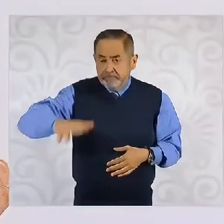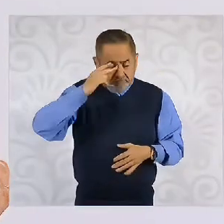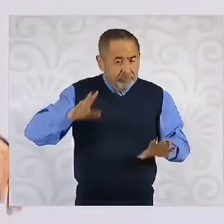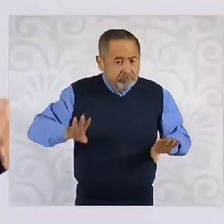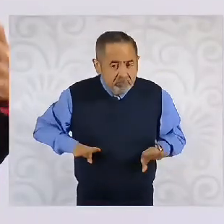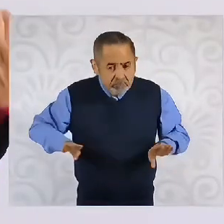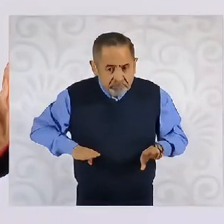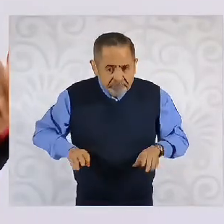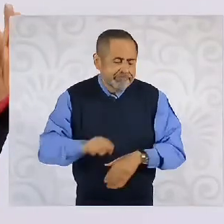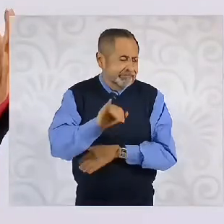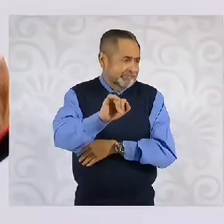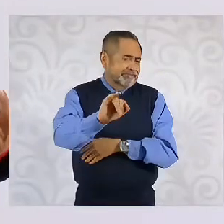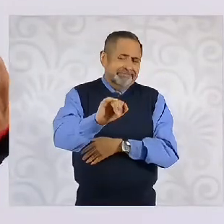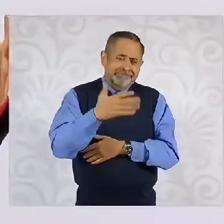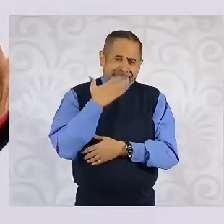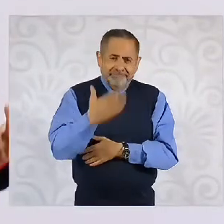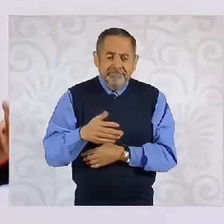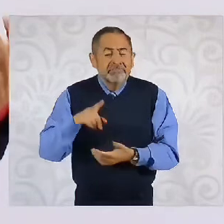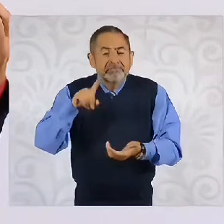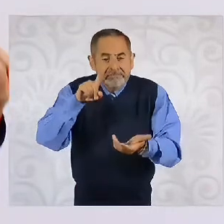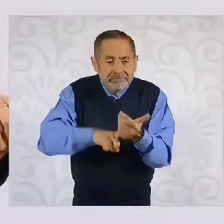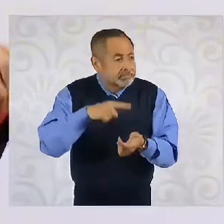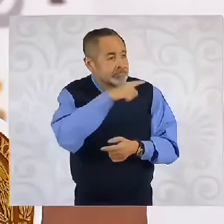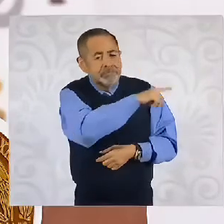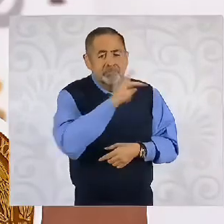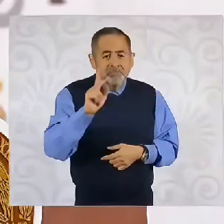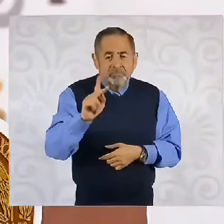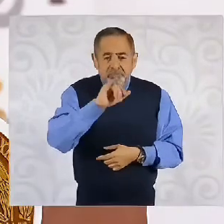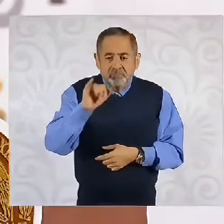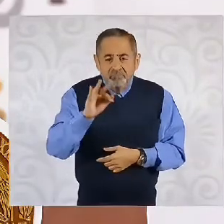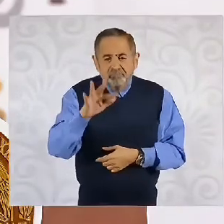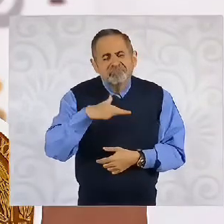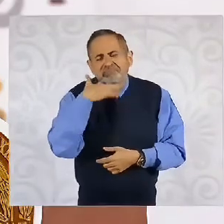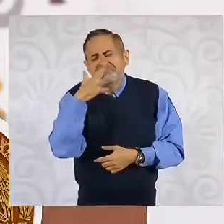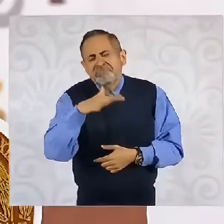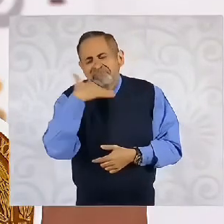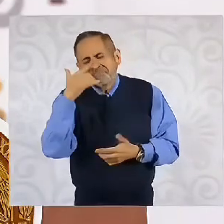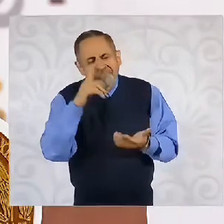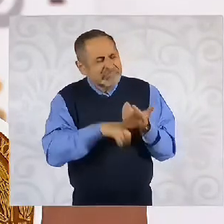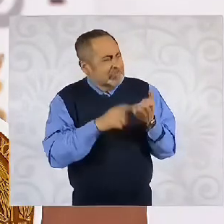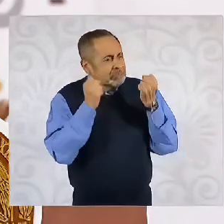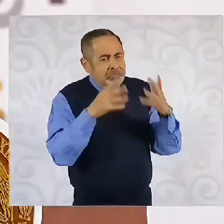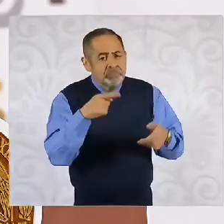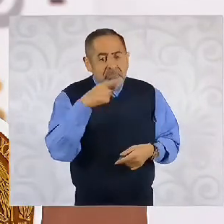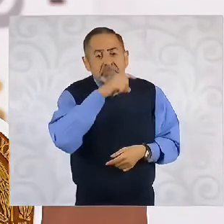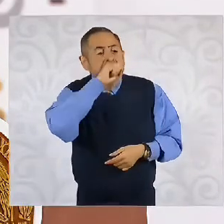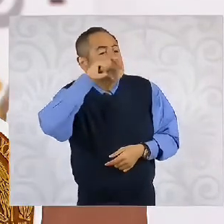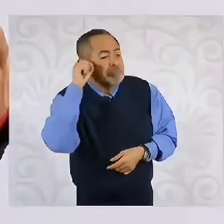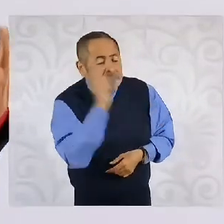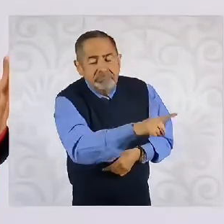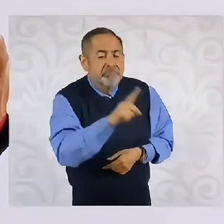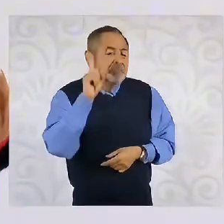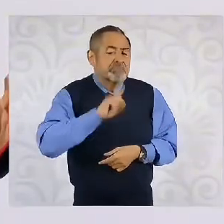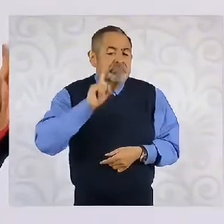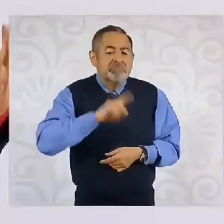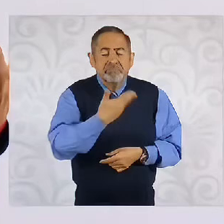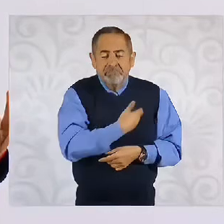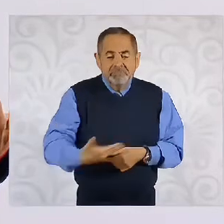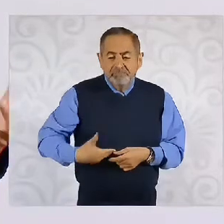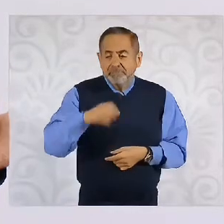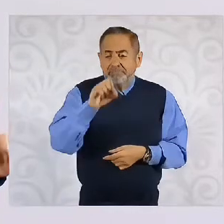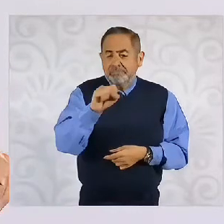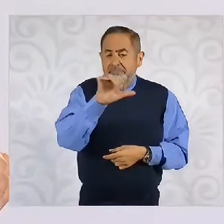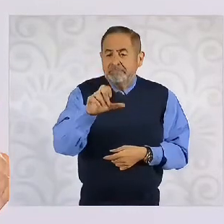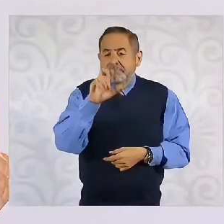porque tenemos un poder judicial con mucha corrupción. La propia presidenta de la Suprema Corte de